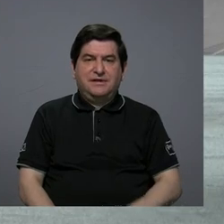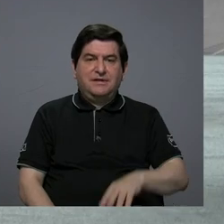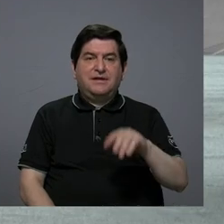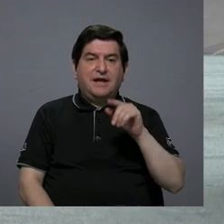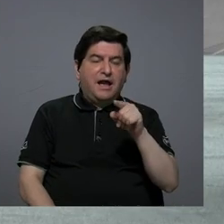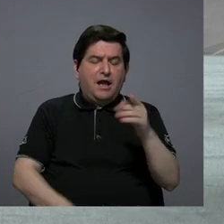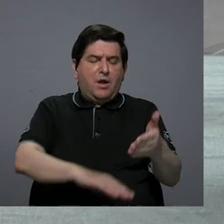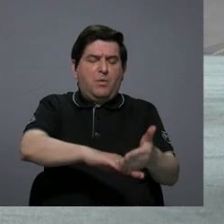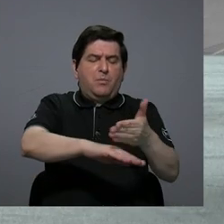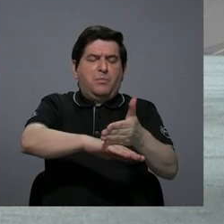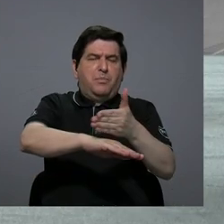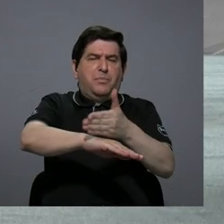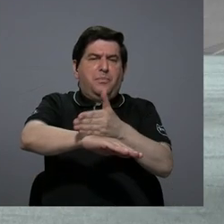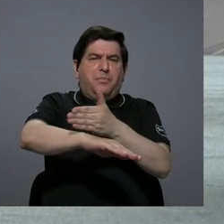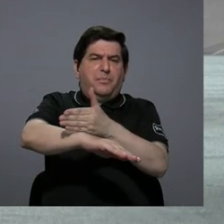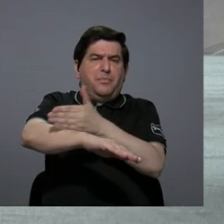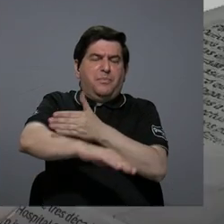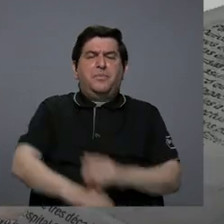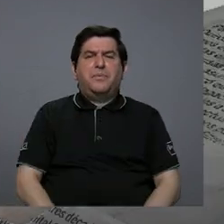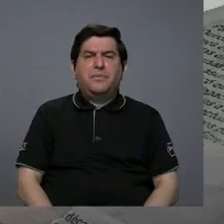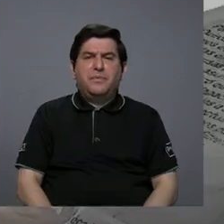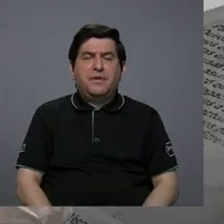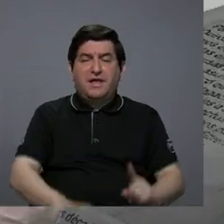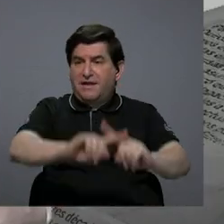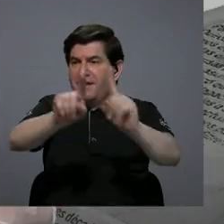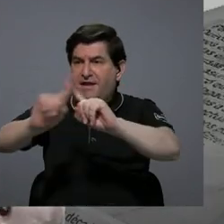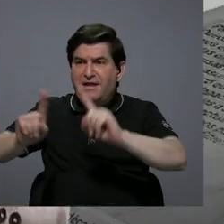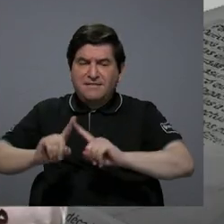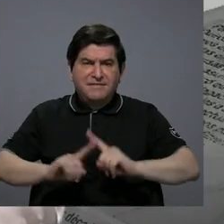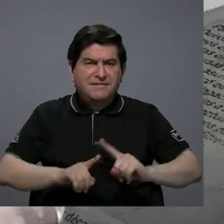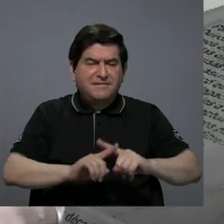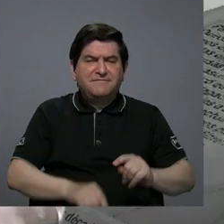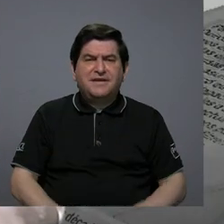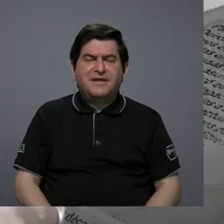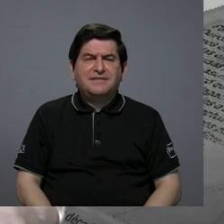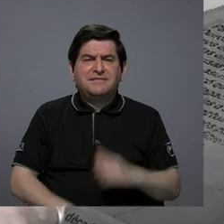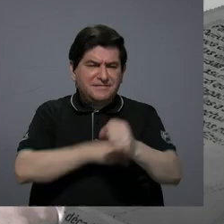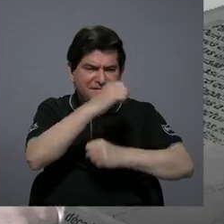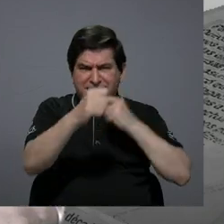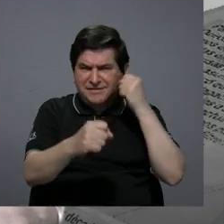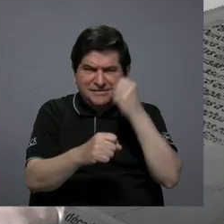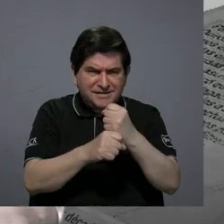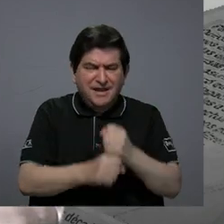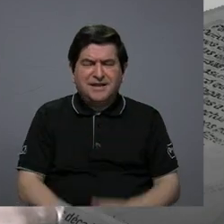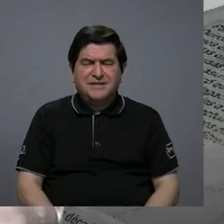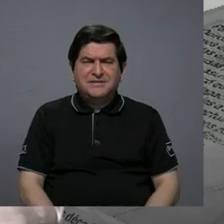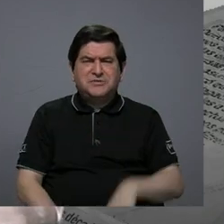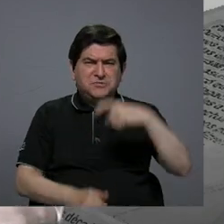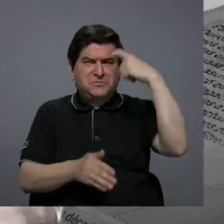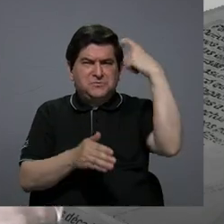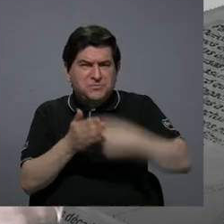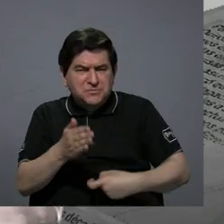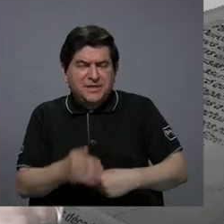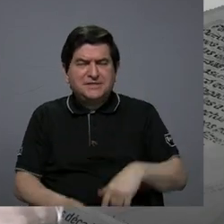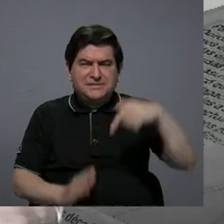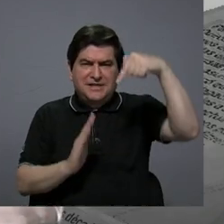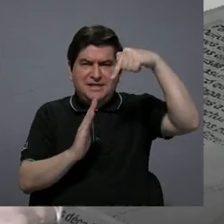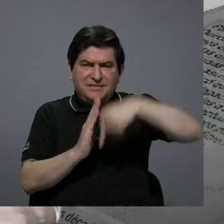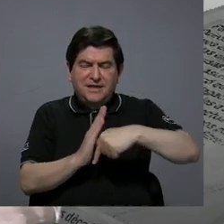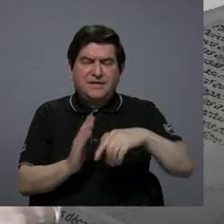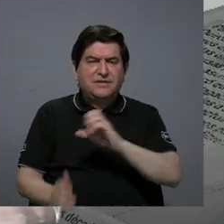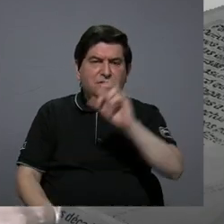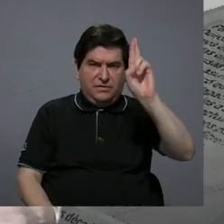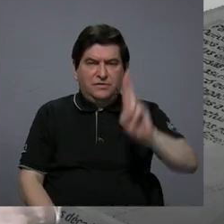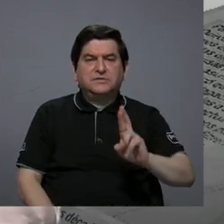fue creciendo en las últimas décadas el autoritarismo en Costa Rica